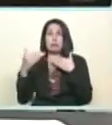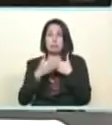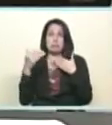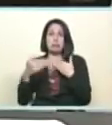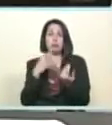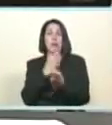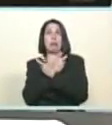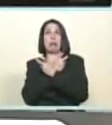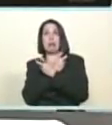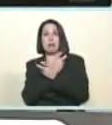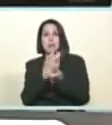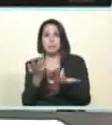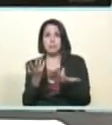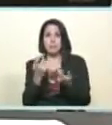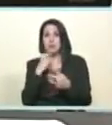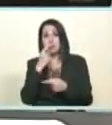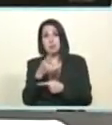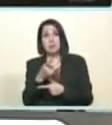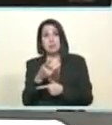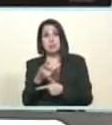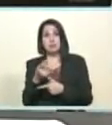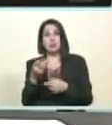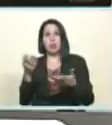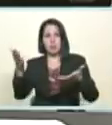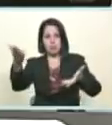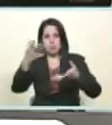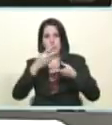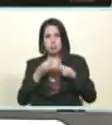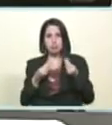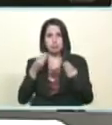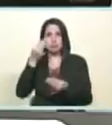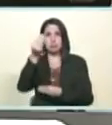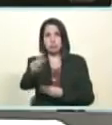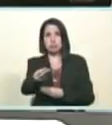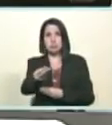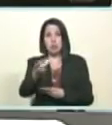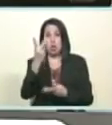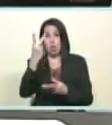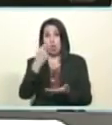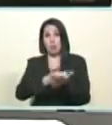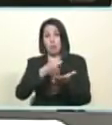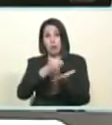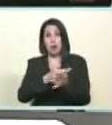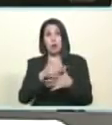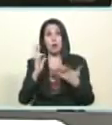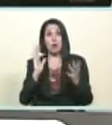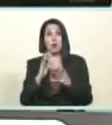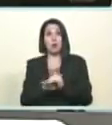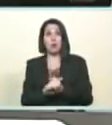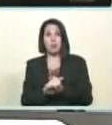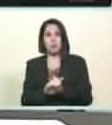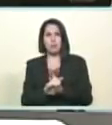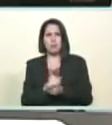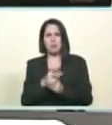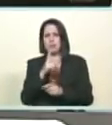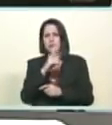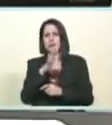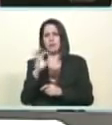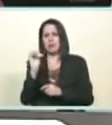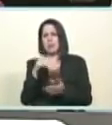y la vamos a superar en libertad en democracia como debe ser la vamos a superar como producto de un gran esfuerzo